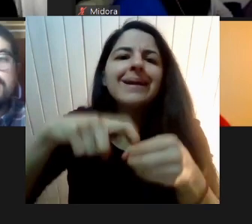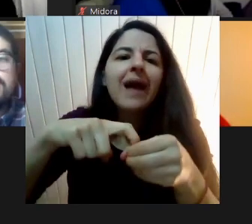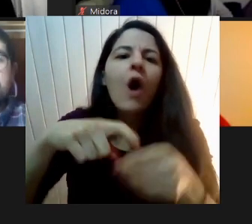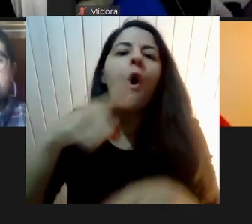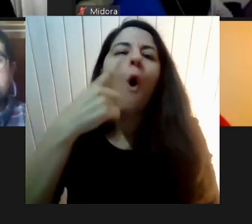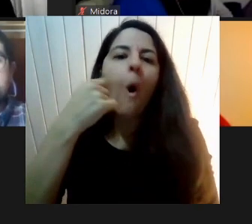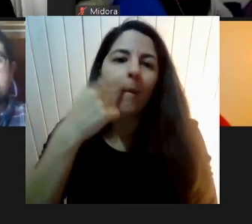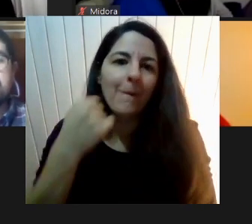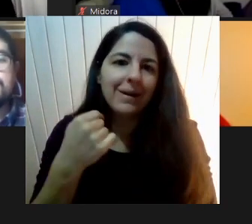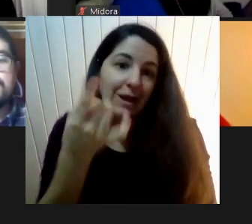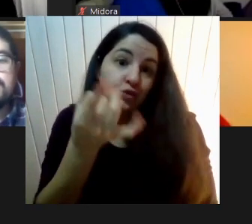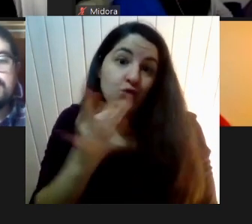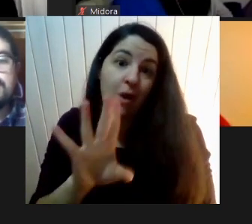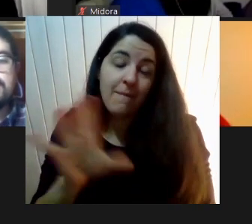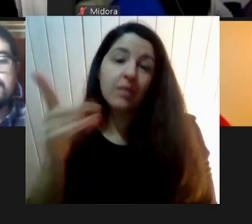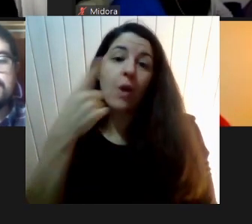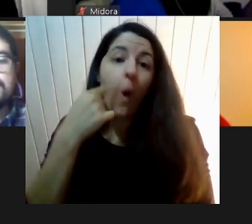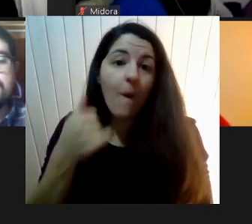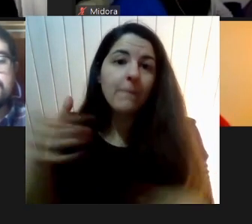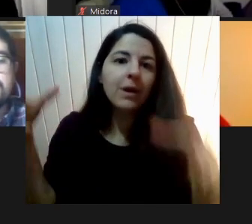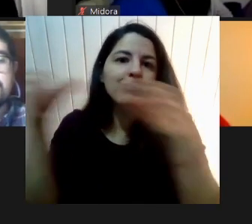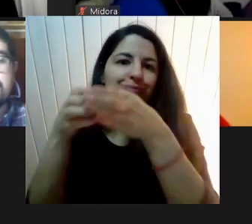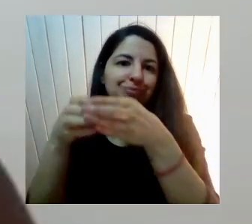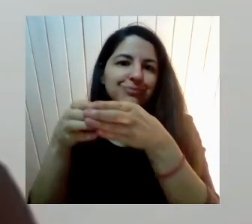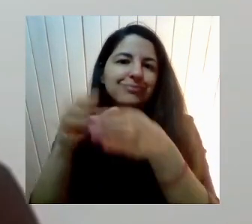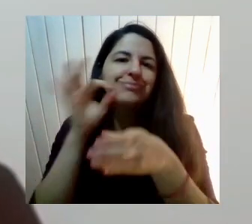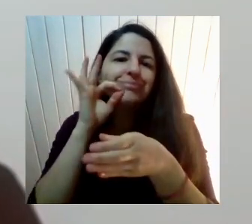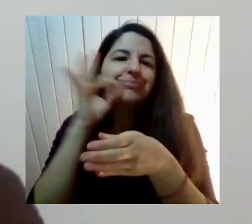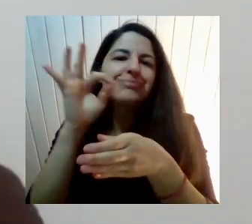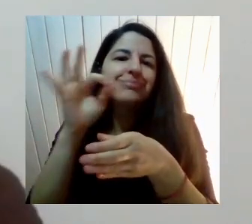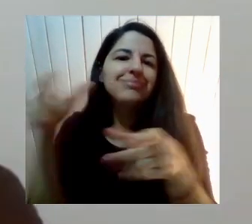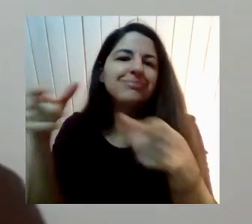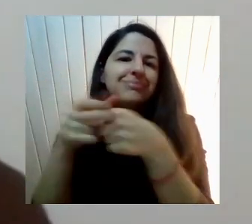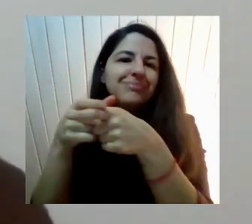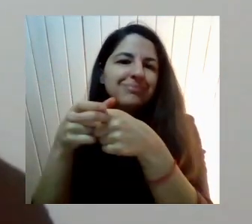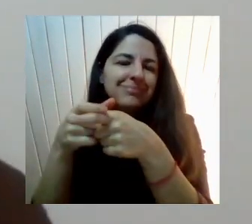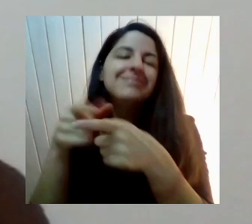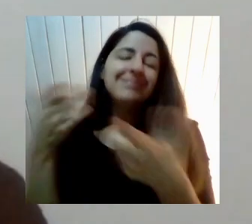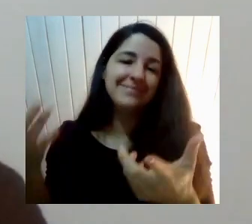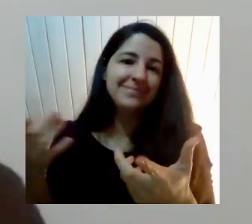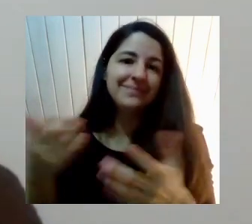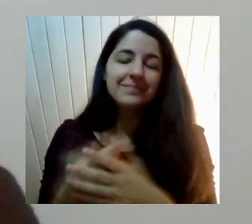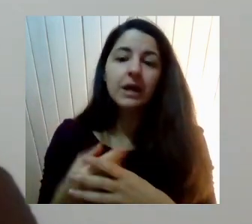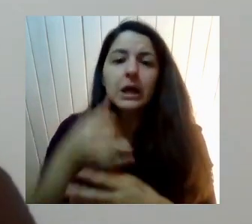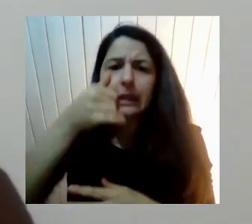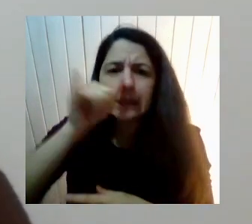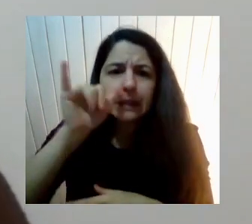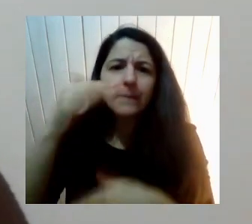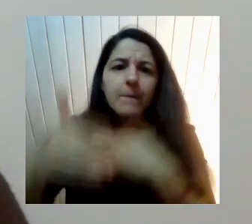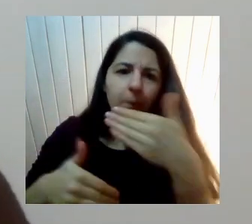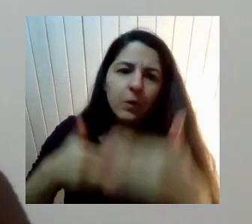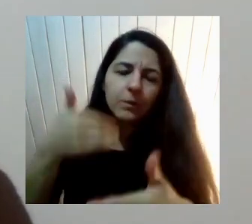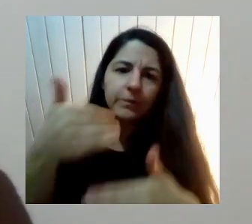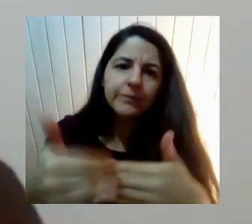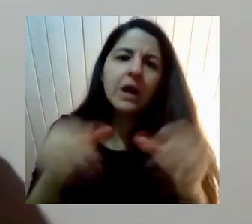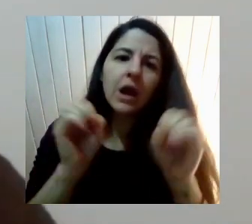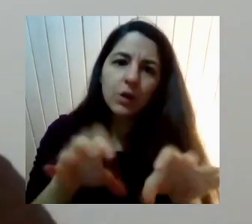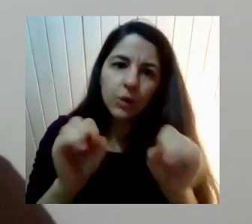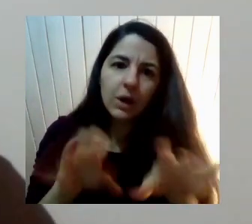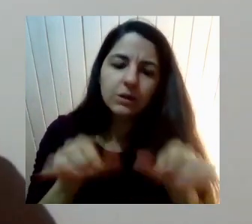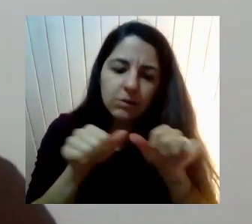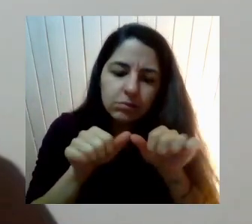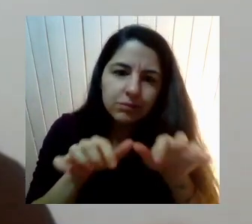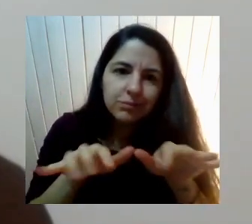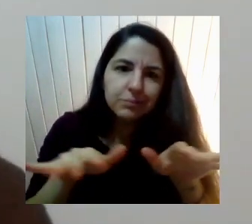clase alta Era la lista Que se educaba Con el tiempo Se empezó A la educación A tener un mayor alcance A muchas más personas